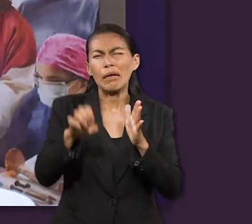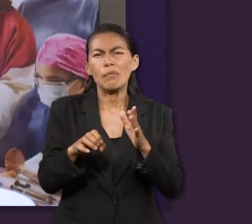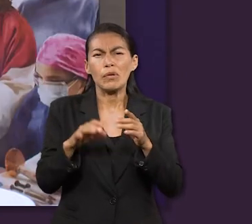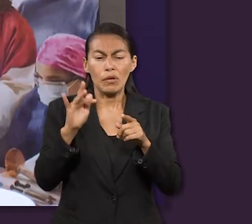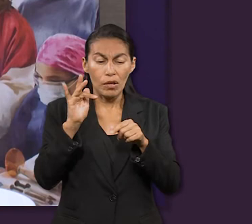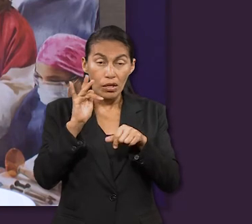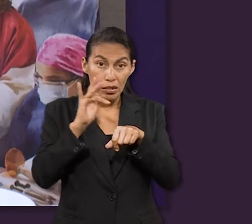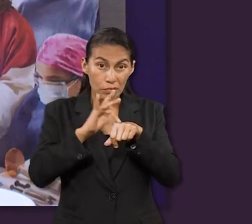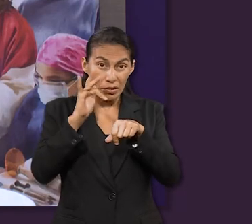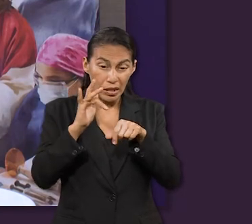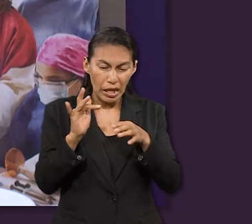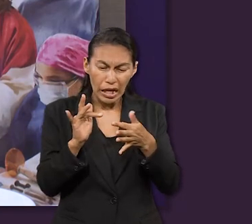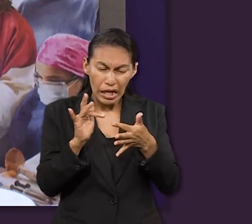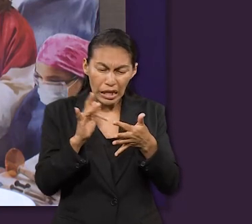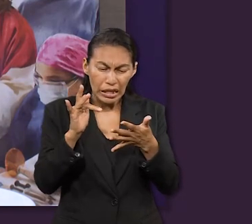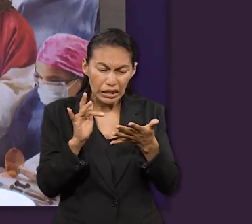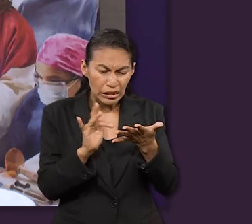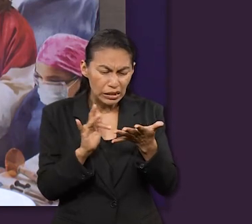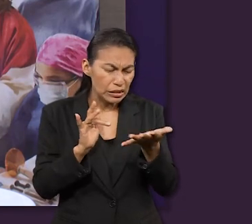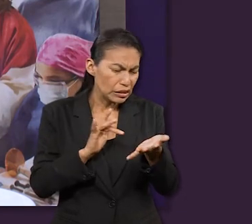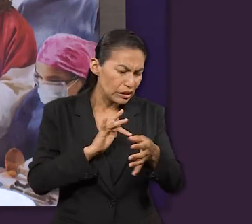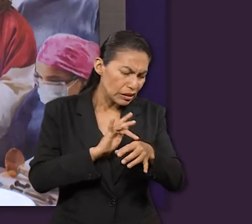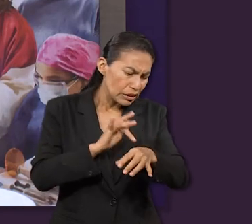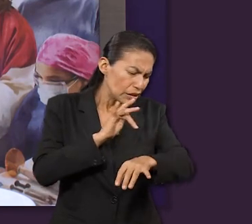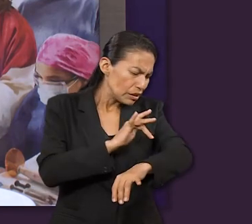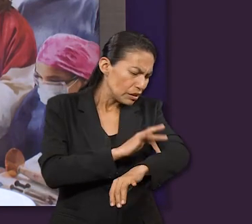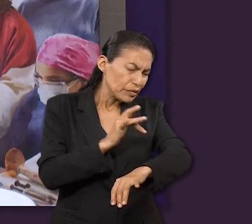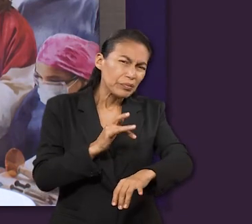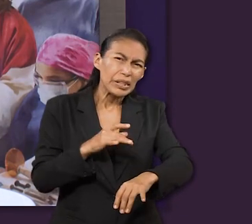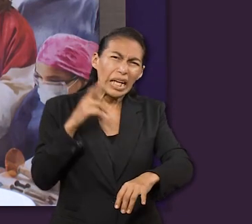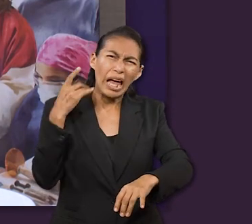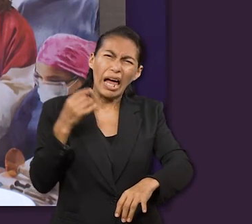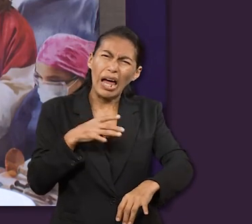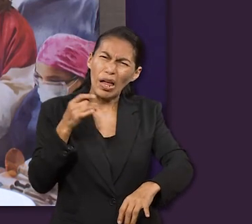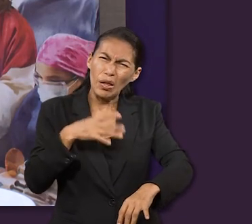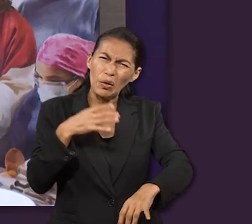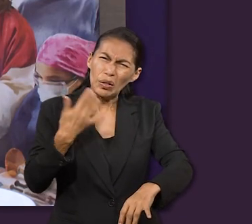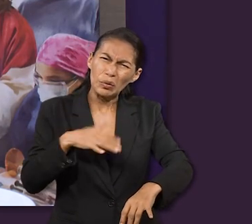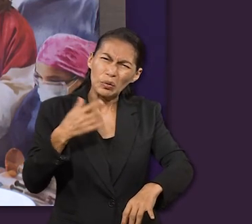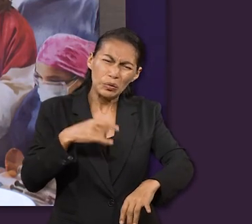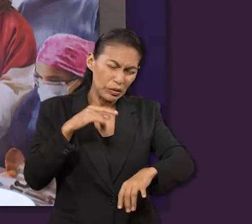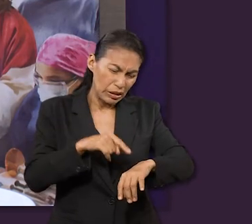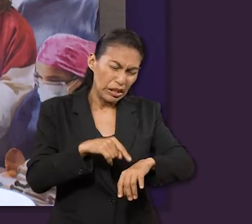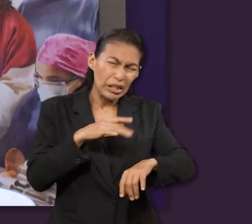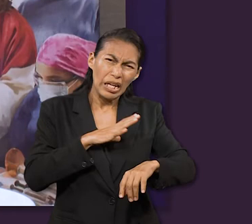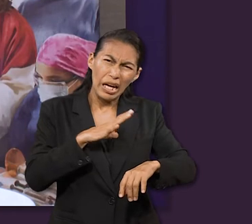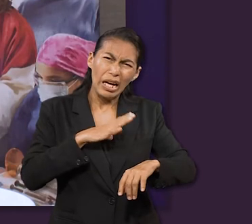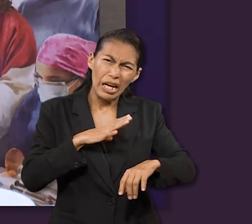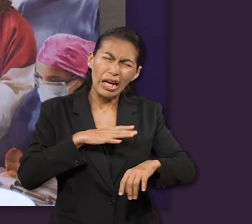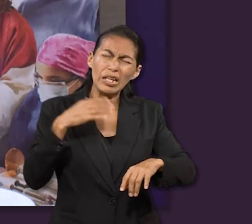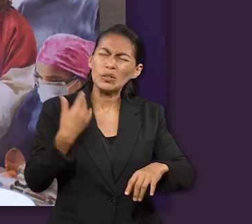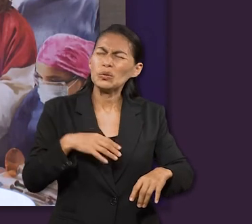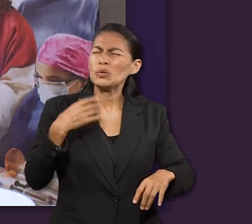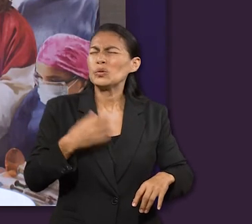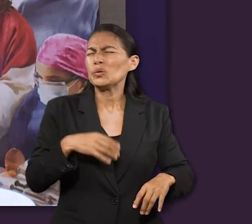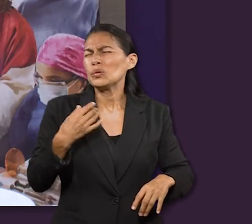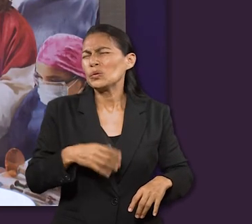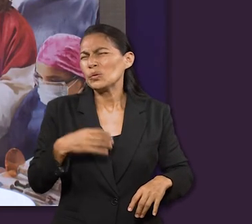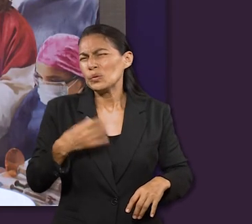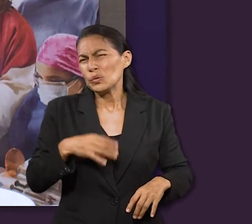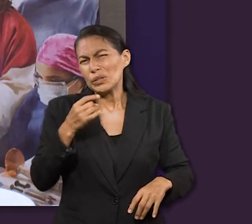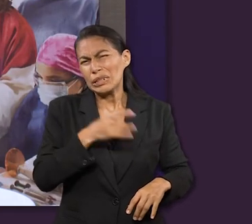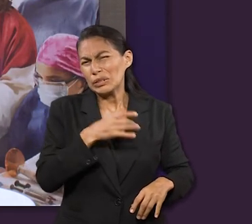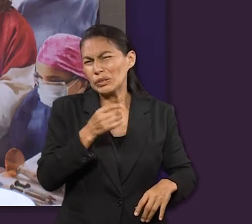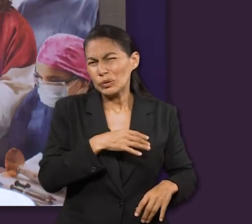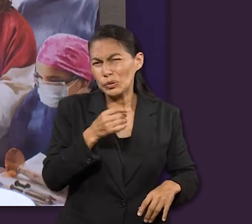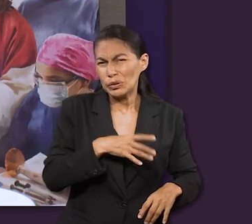espina que está en tu dedo, que está en alguna parte de tu cuerpo y que no se logra quitar. Yo creo que en estos momentos todos